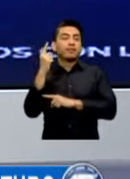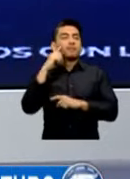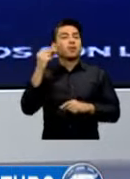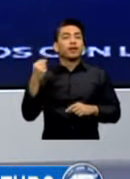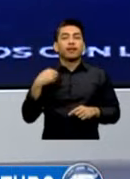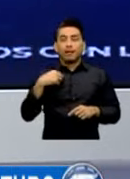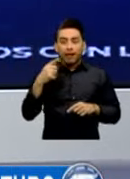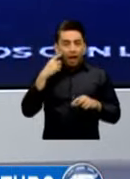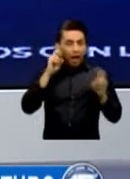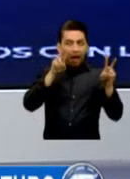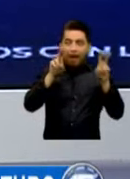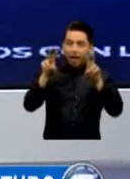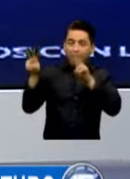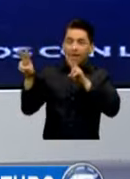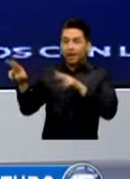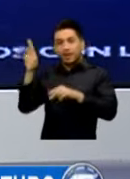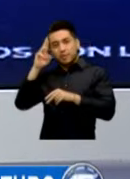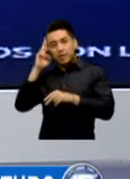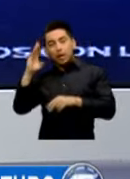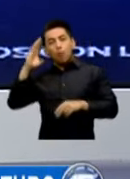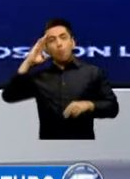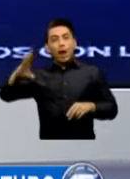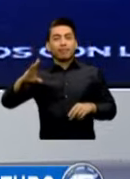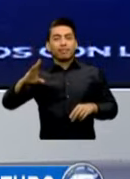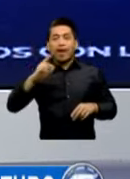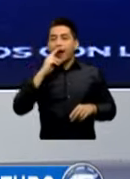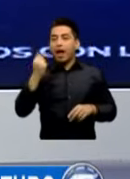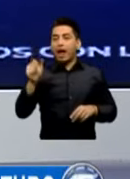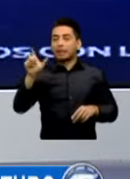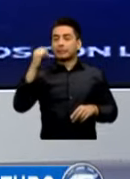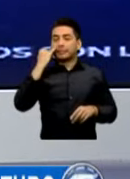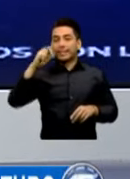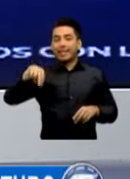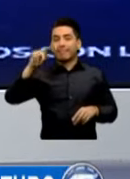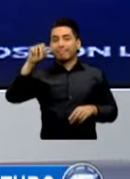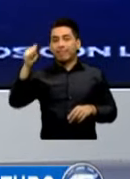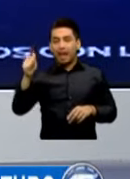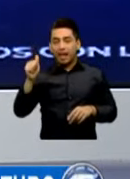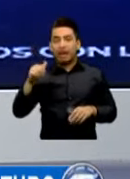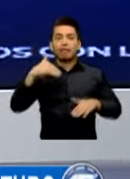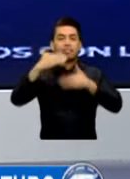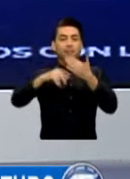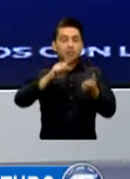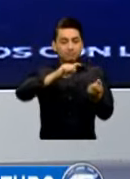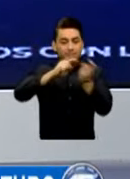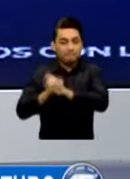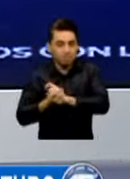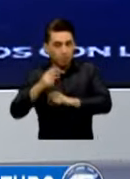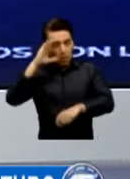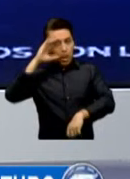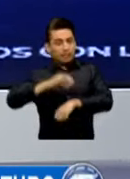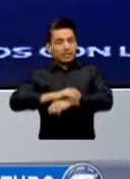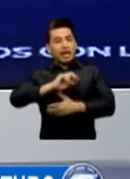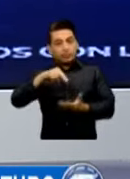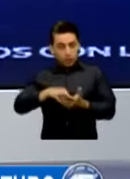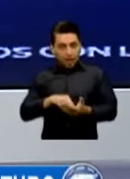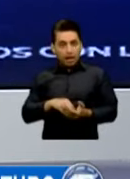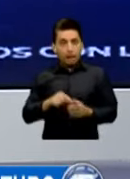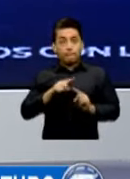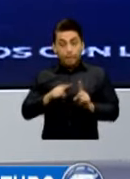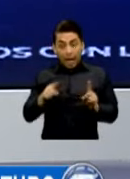Y Hacienda Que Fue Sustituida Por Esta Policía Nacional Civil Hay Una Mejora Pero Luego De 25 Años